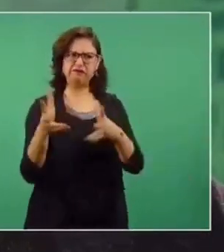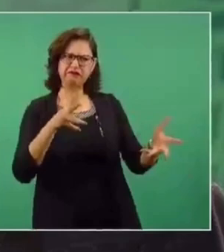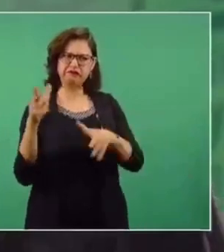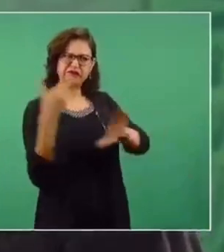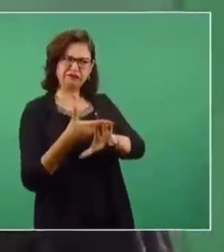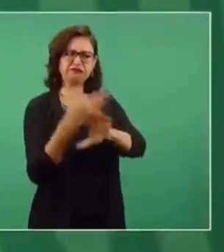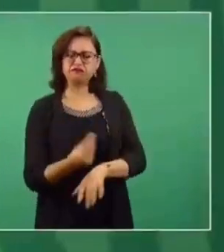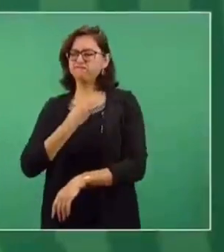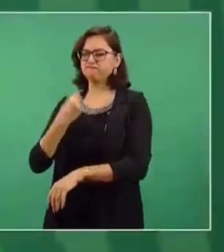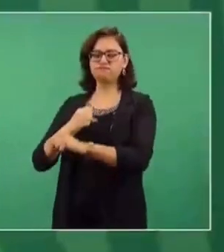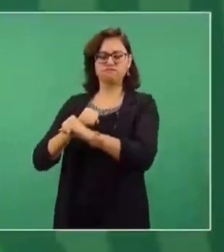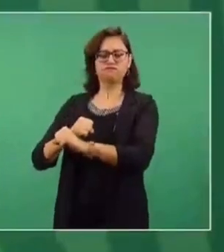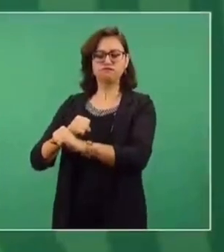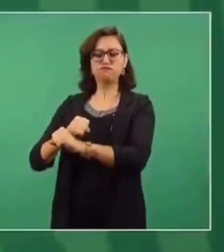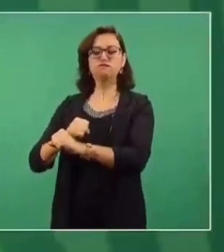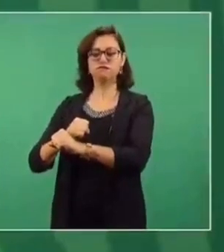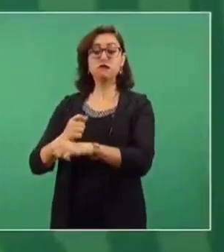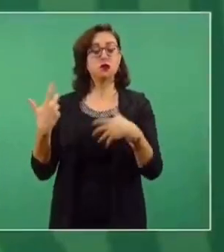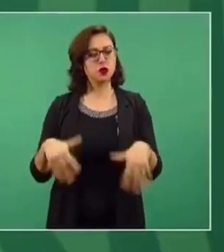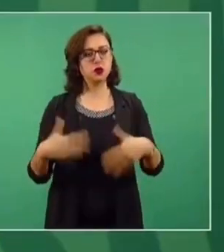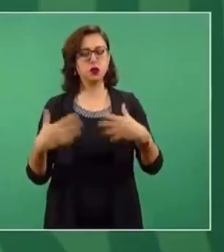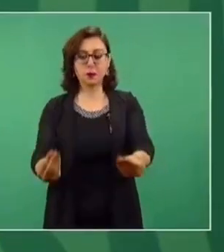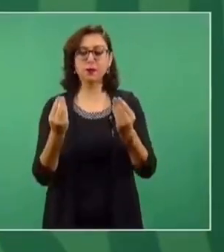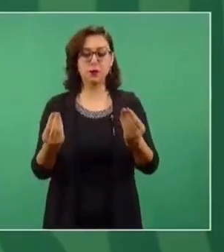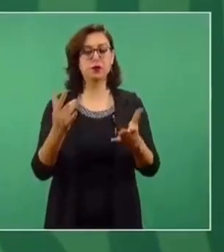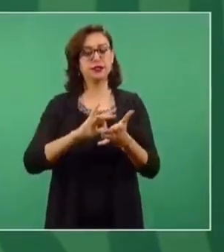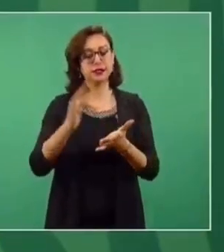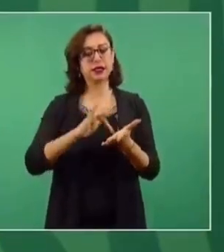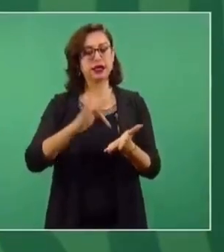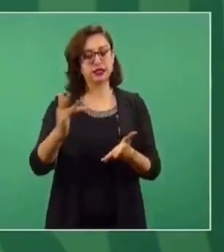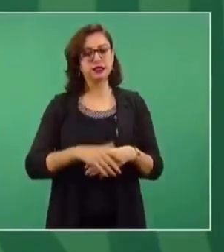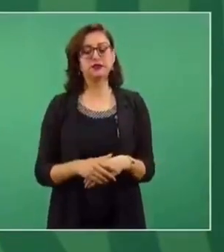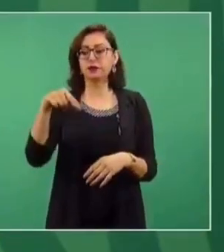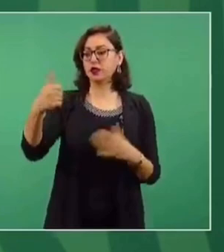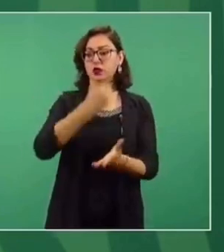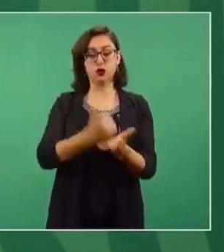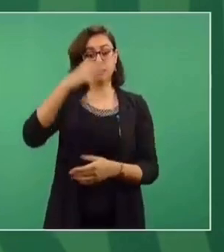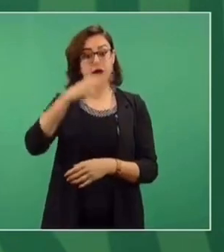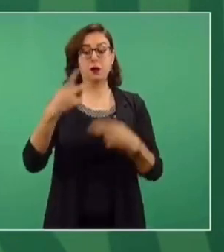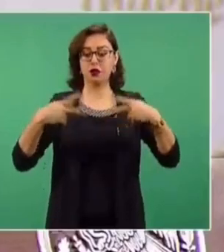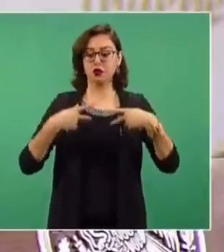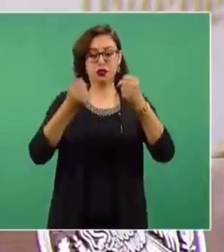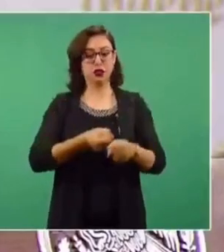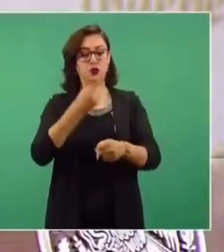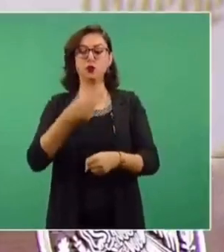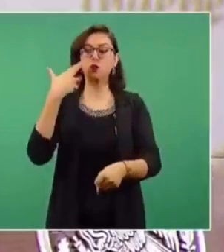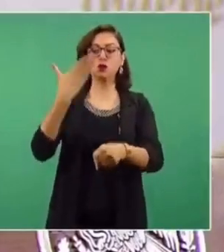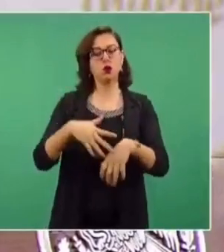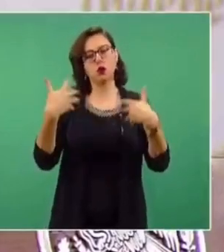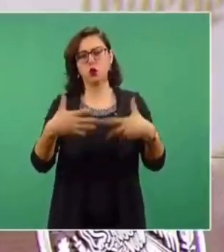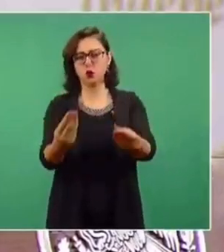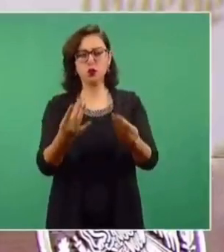agradecer mucho a los encargados de la seguridad en la ciudad, de manera especial a las mujeres